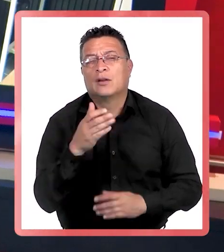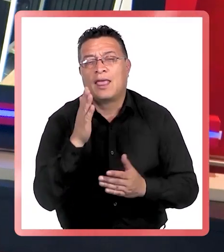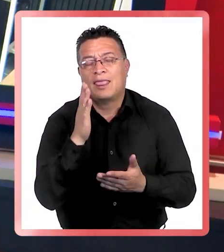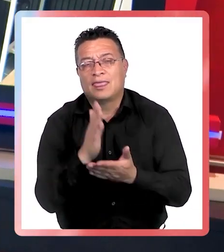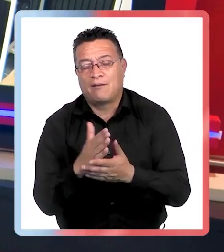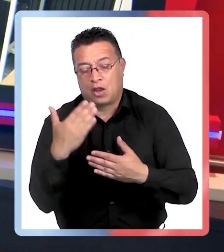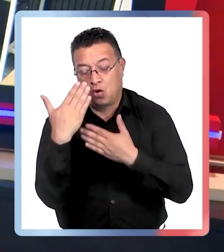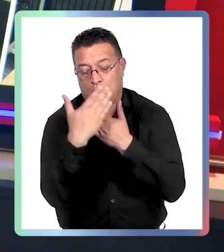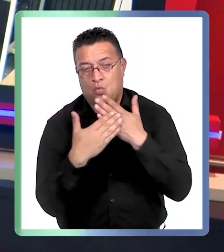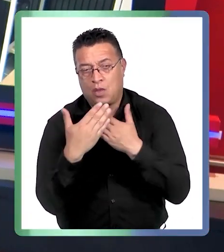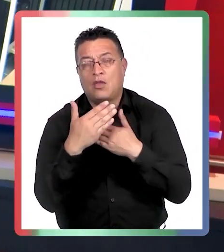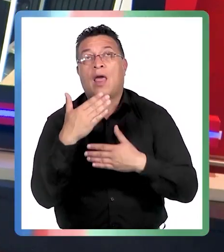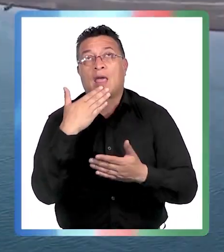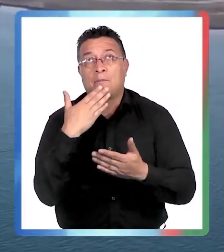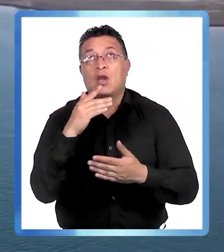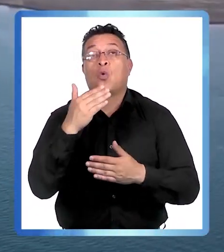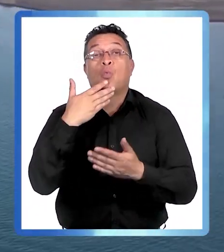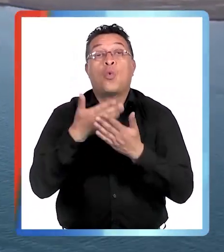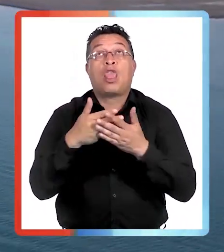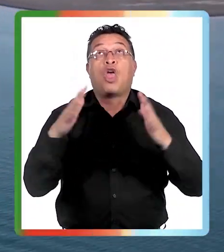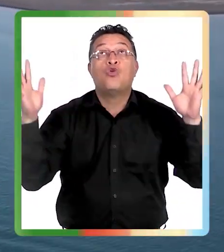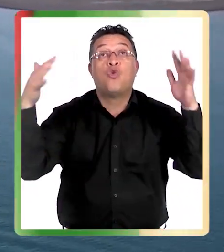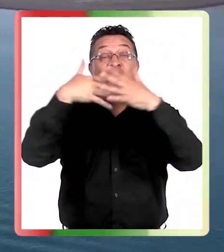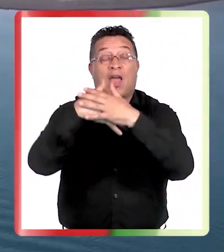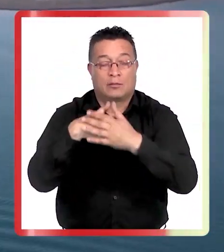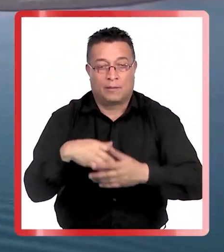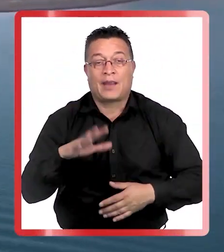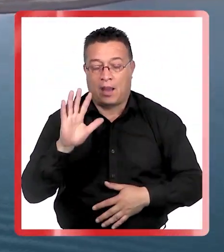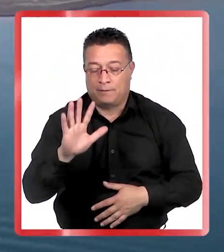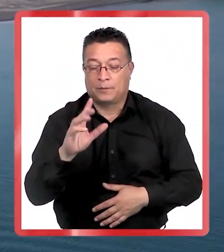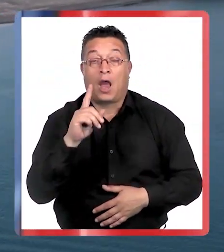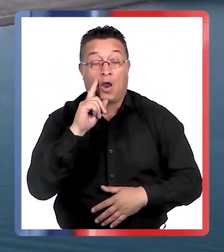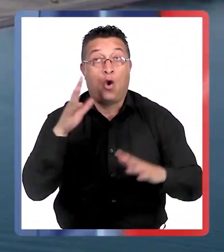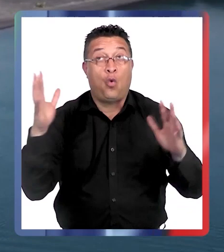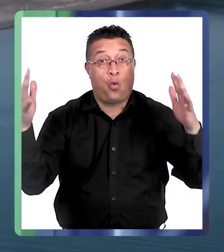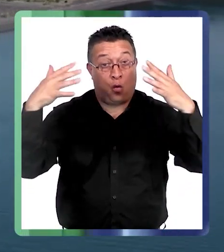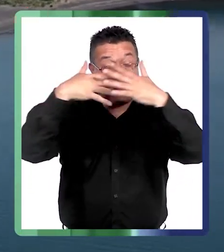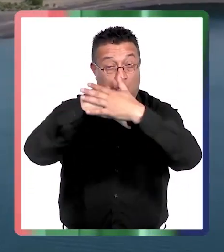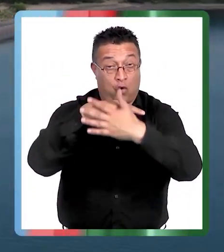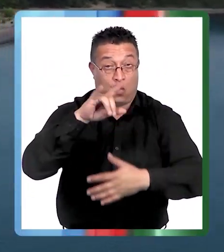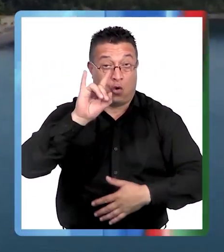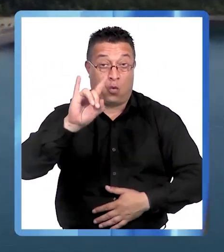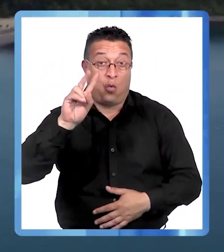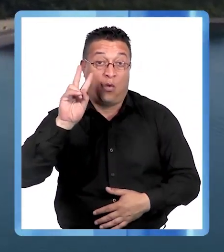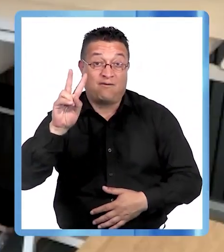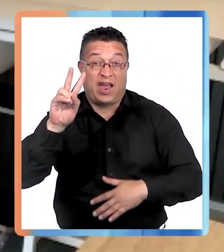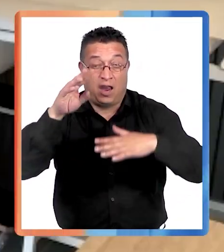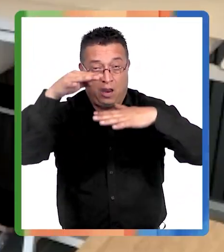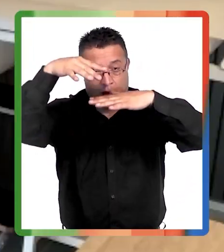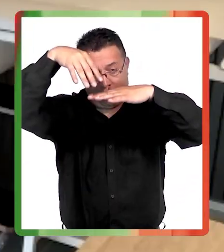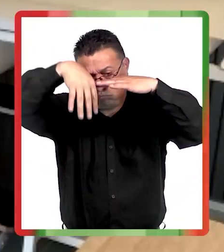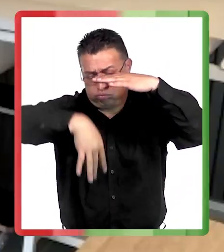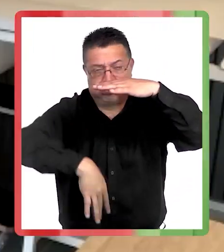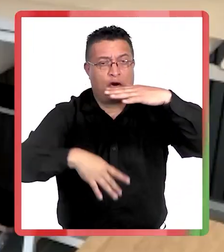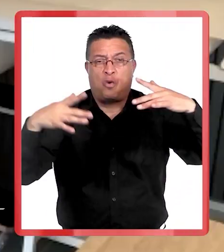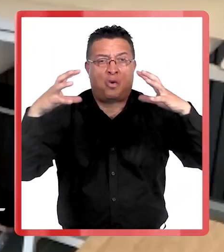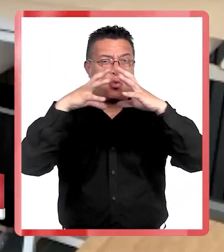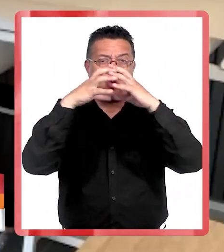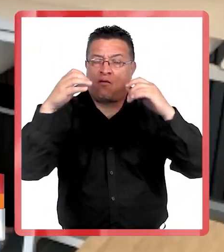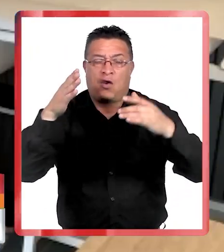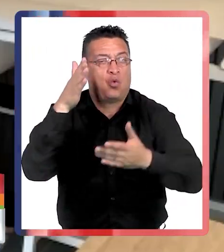protegernos, incluso, en días nublados? La radiación UV, que es la luz del sol, los rayos del sol, traspasan las nubes.